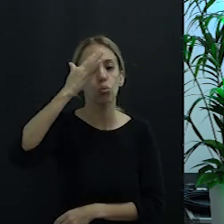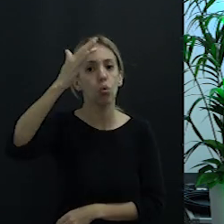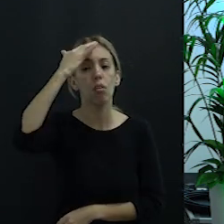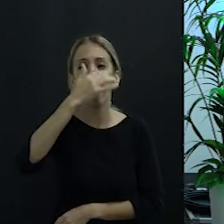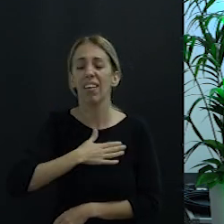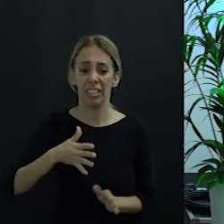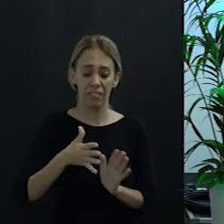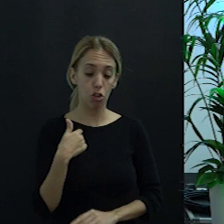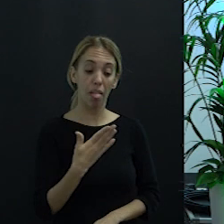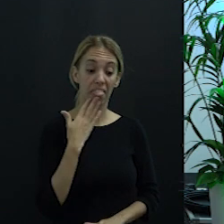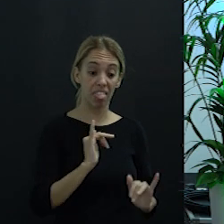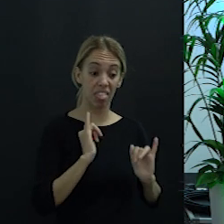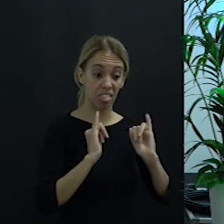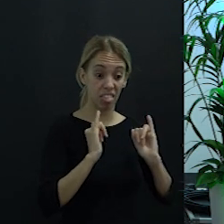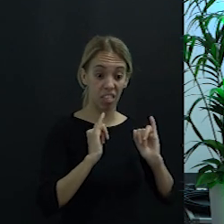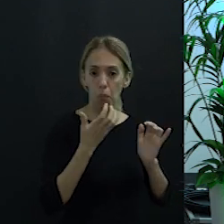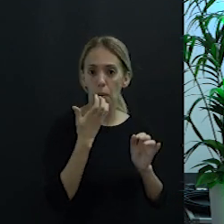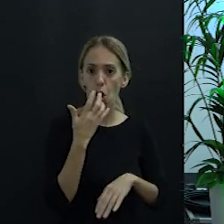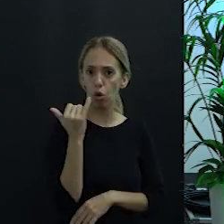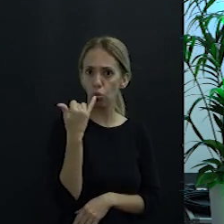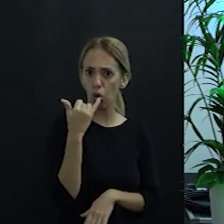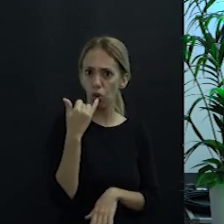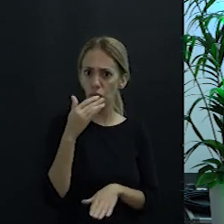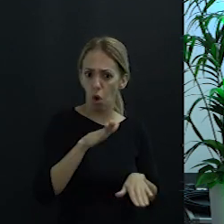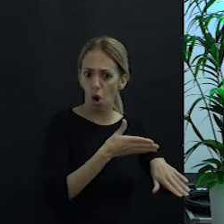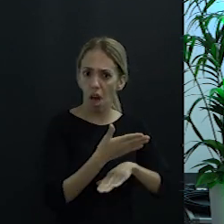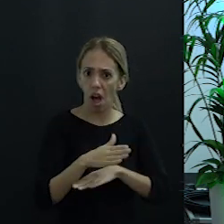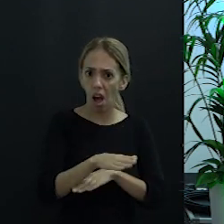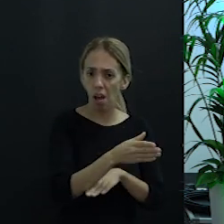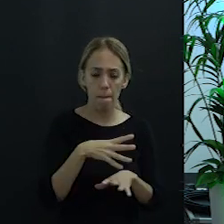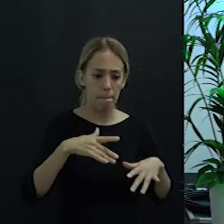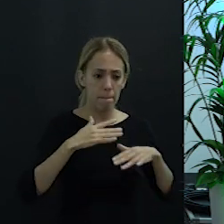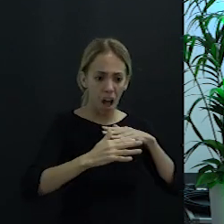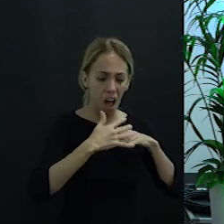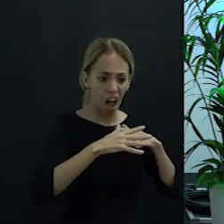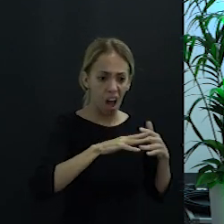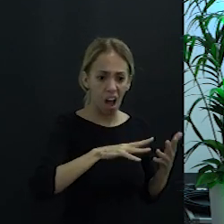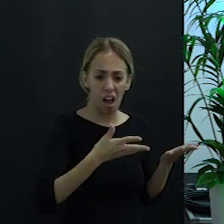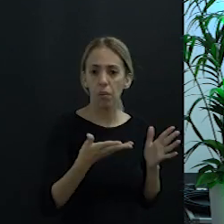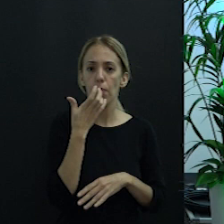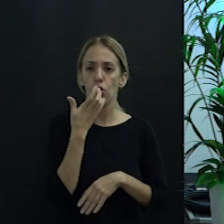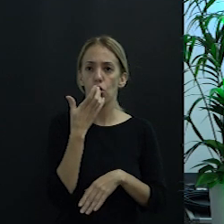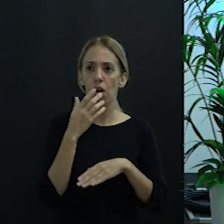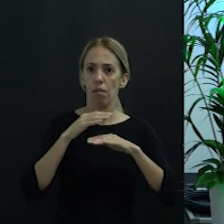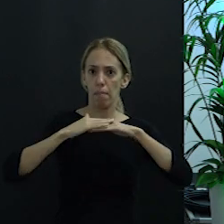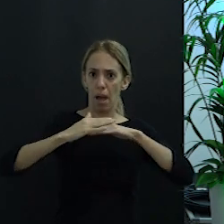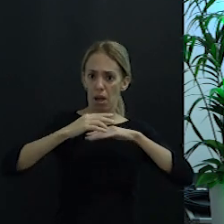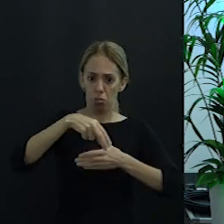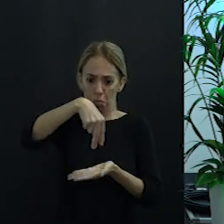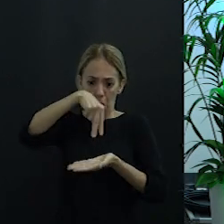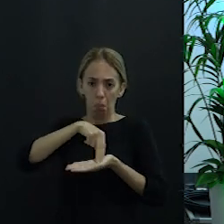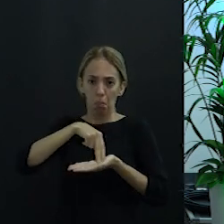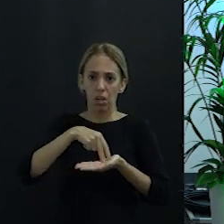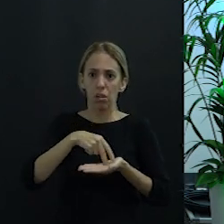de mi ocio, que es coger olas, disfrutar del mar? No navegar, estar en la orilla, hacer